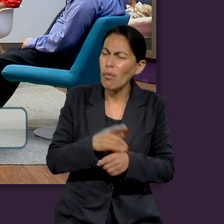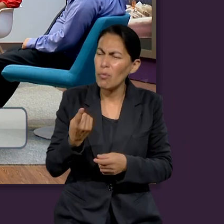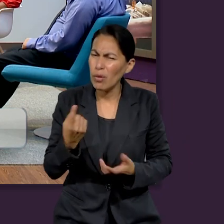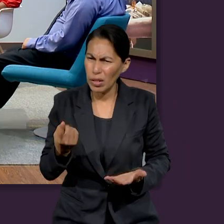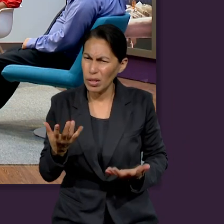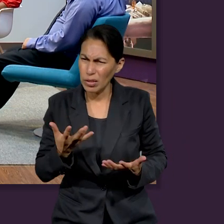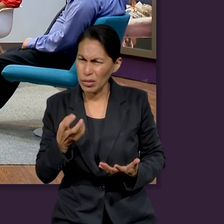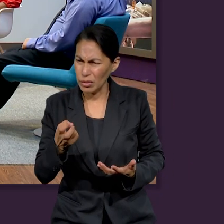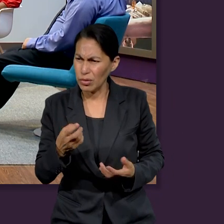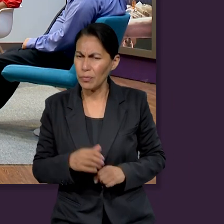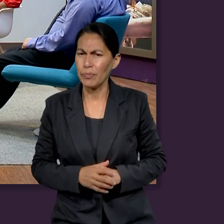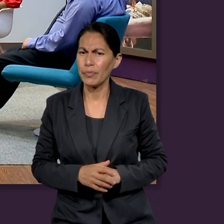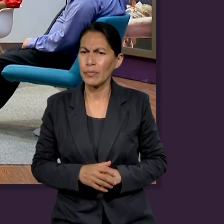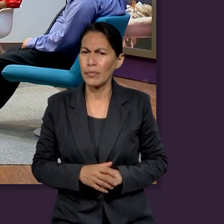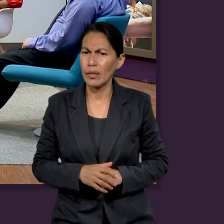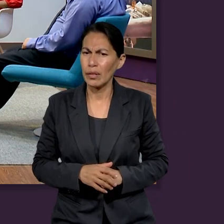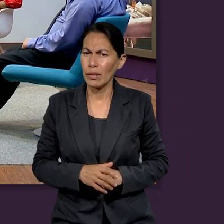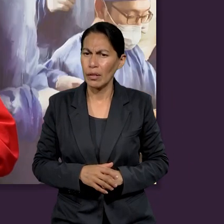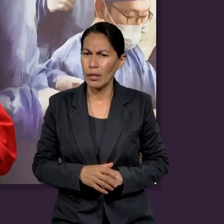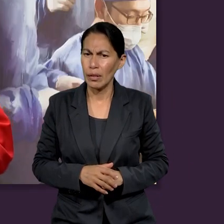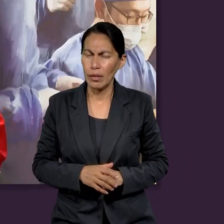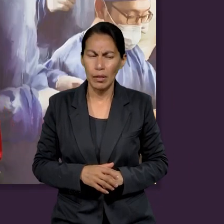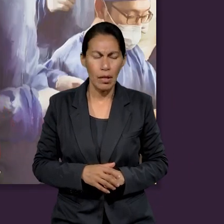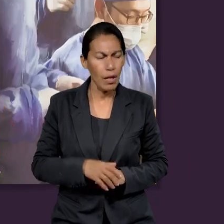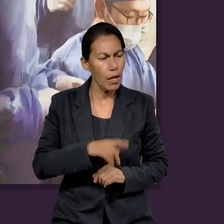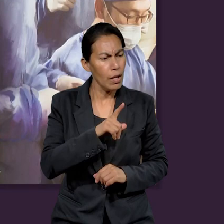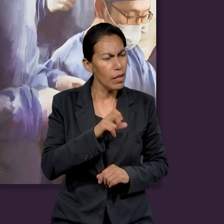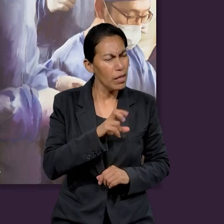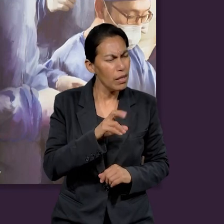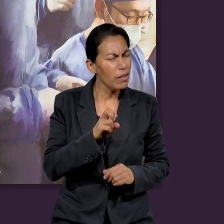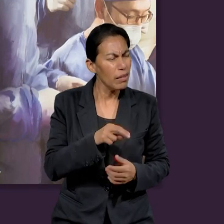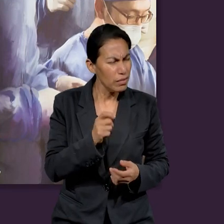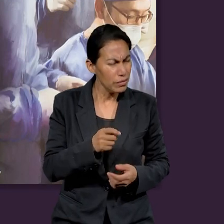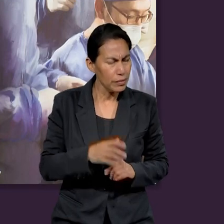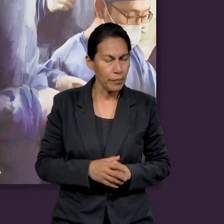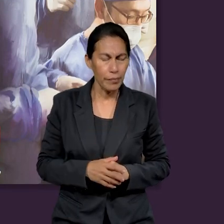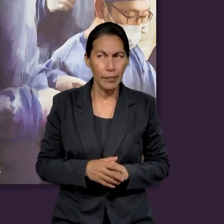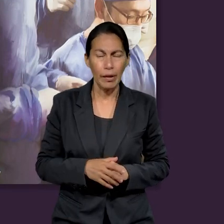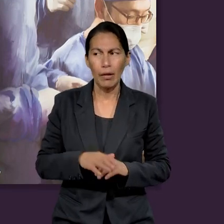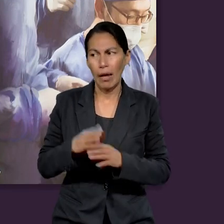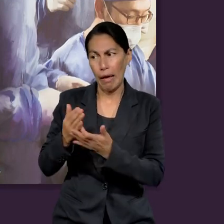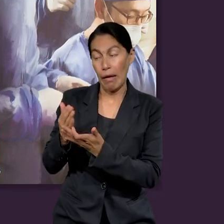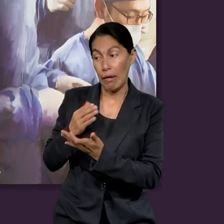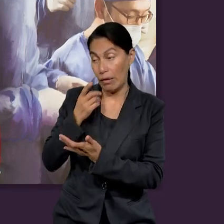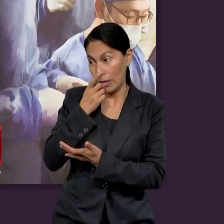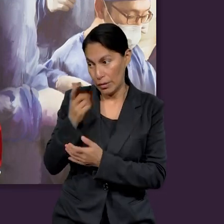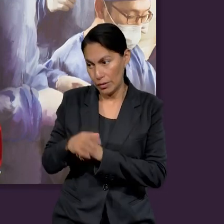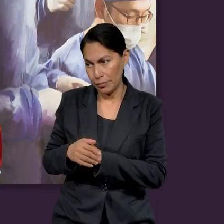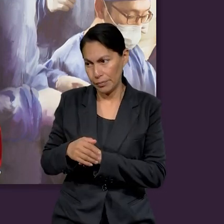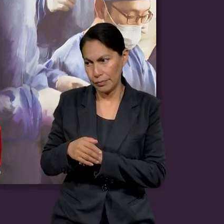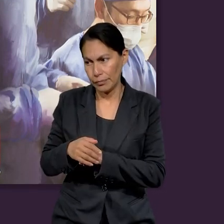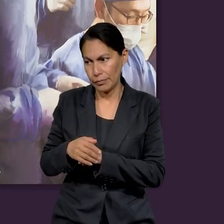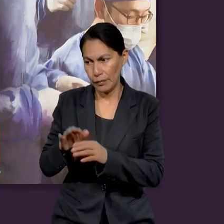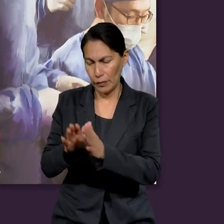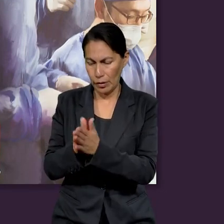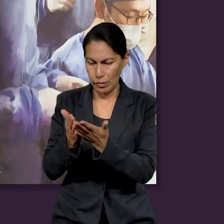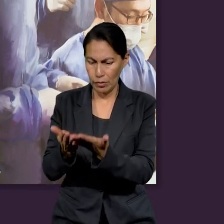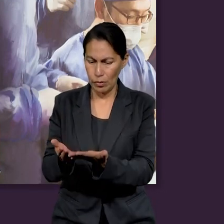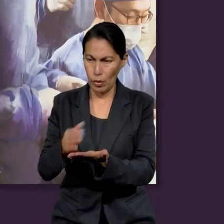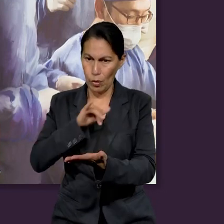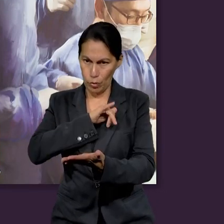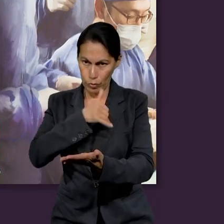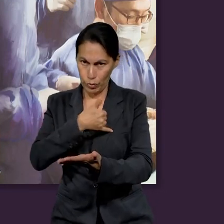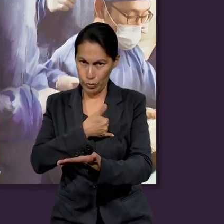Liliana? Ok. Bien, pastor. Antes de responderle, quiero que vayamos al libro de